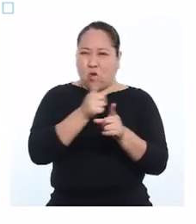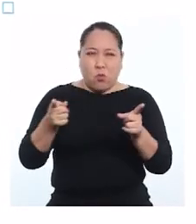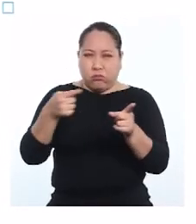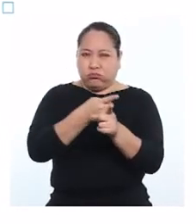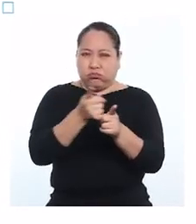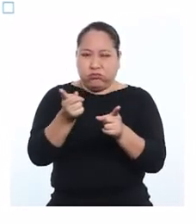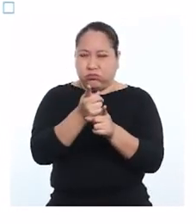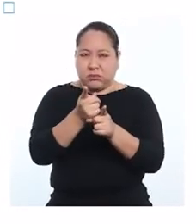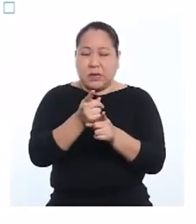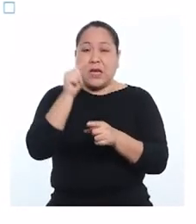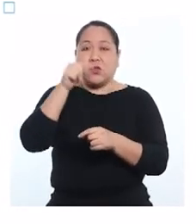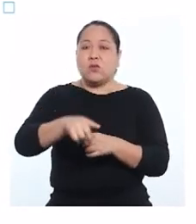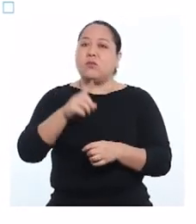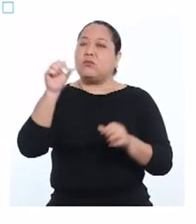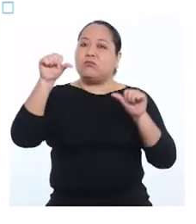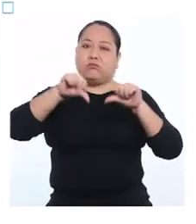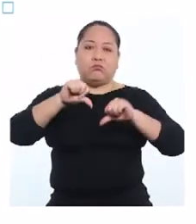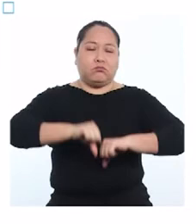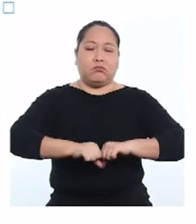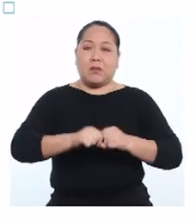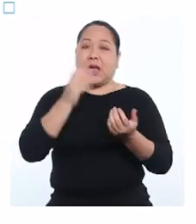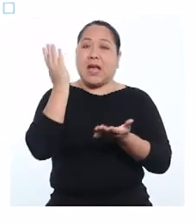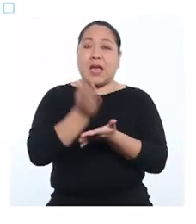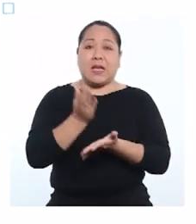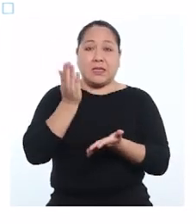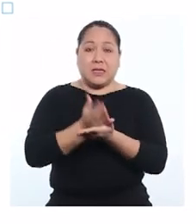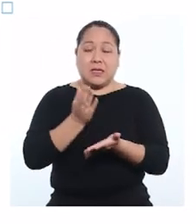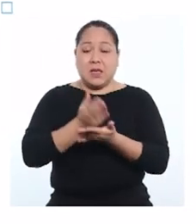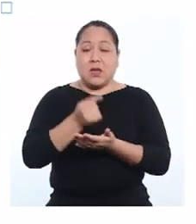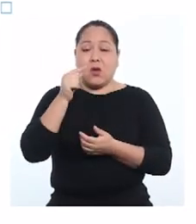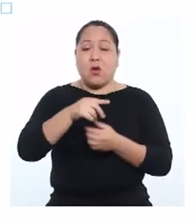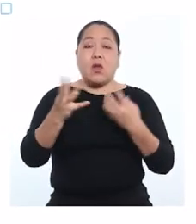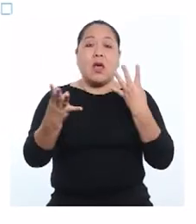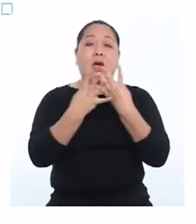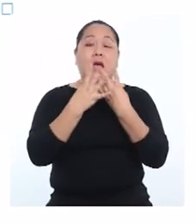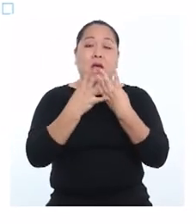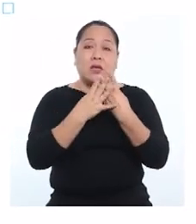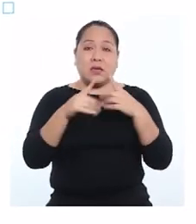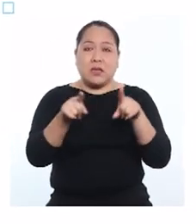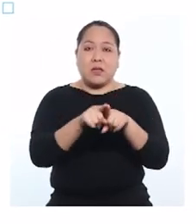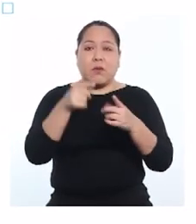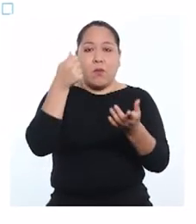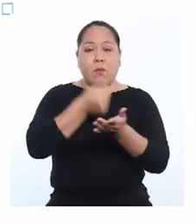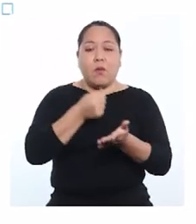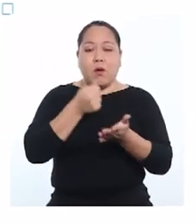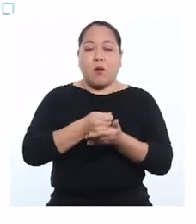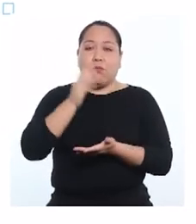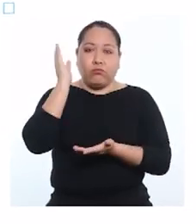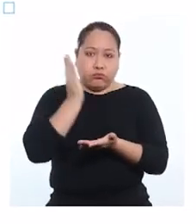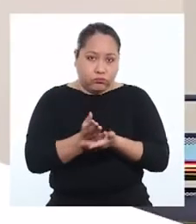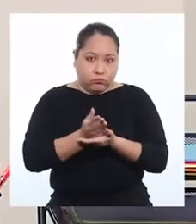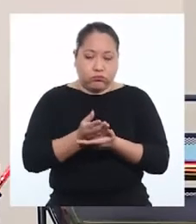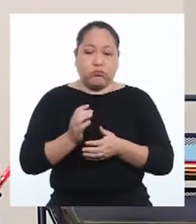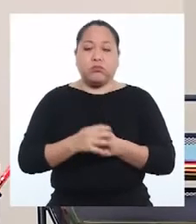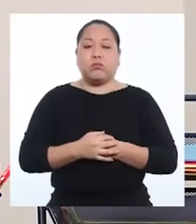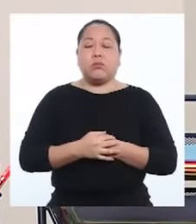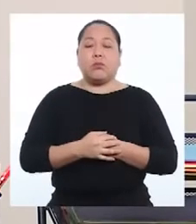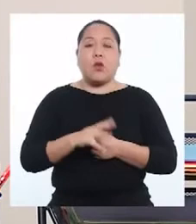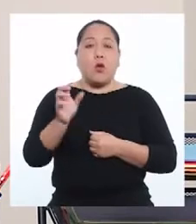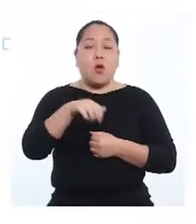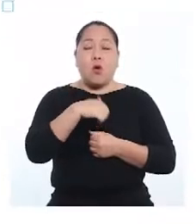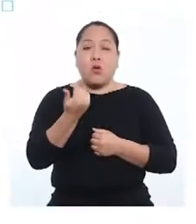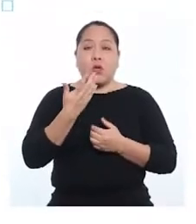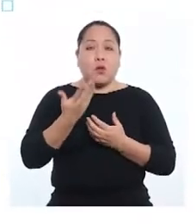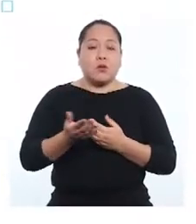delito, el cual puede ser sancionado con la cárcel y con el pago de multas. Otro factor